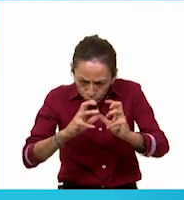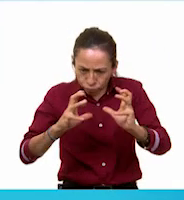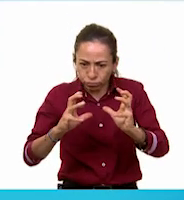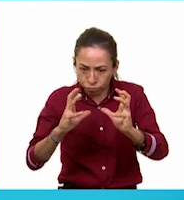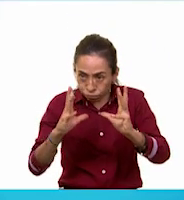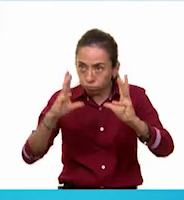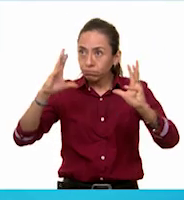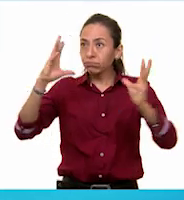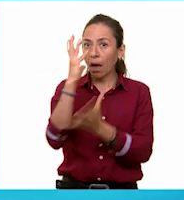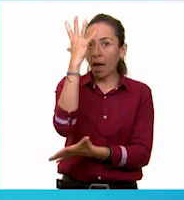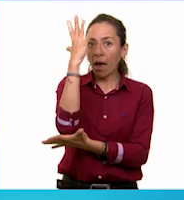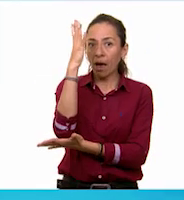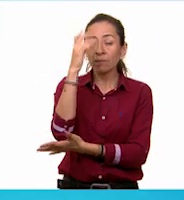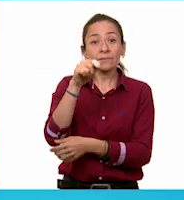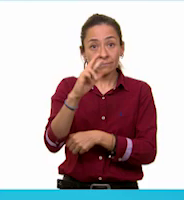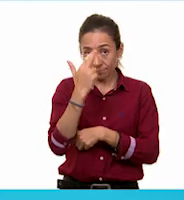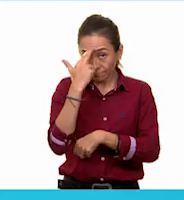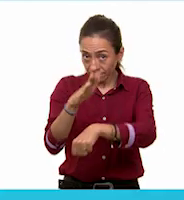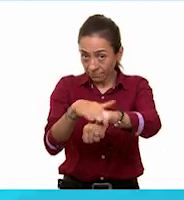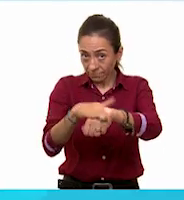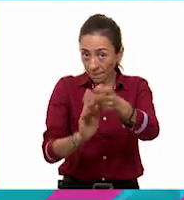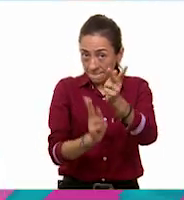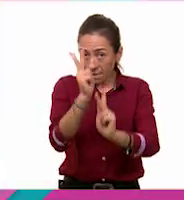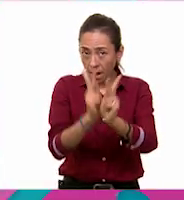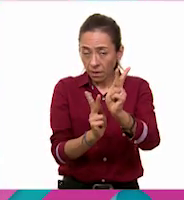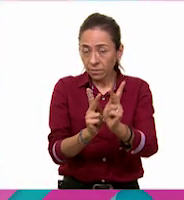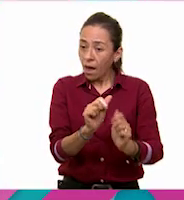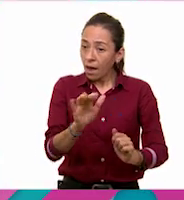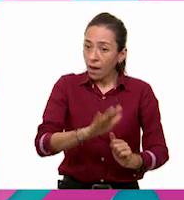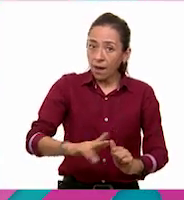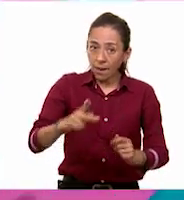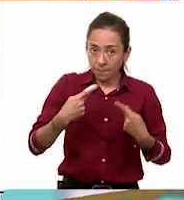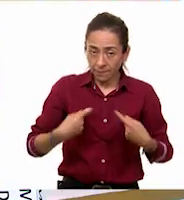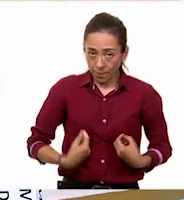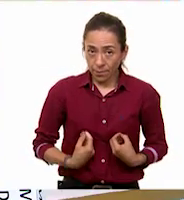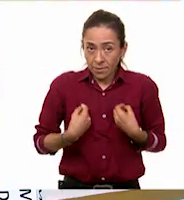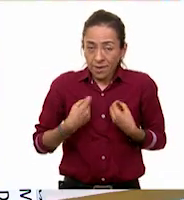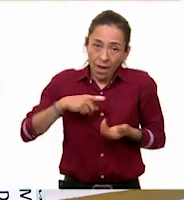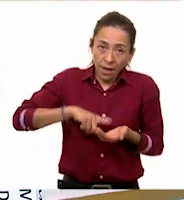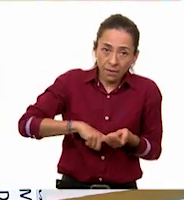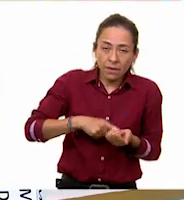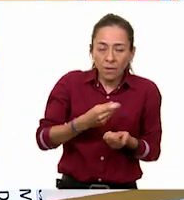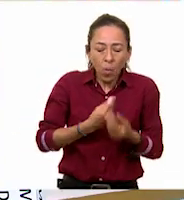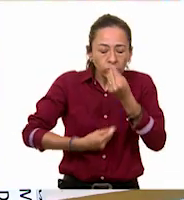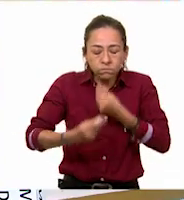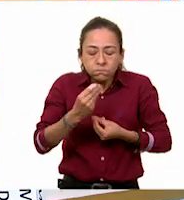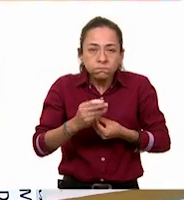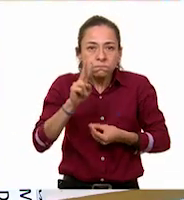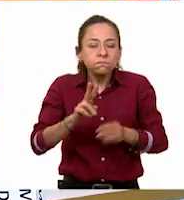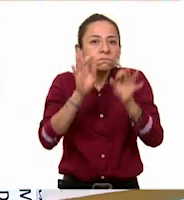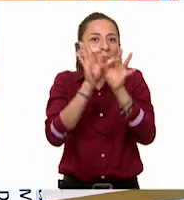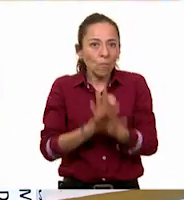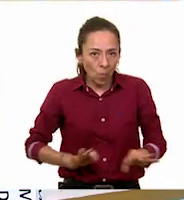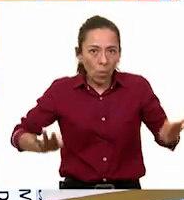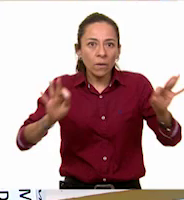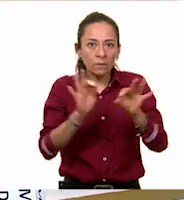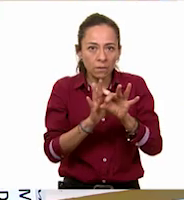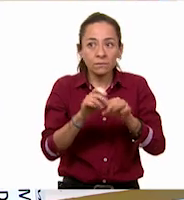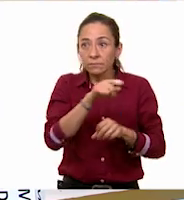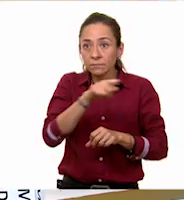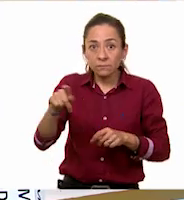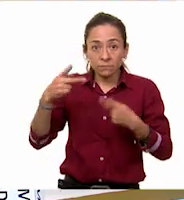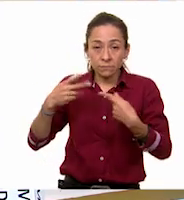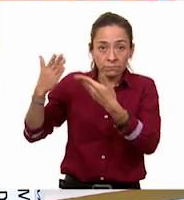fundamentales para la vida de los seres vivos. De esa manera, cuando vengan los visitantes y ustedes que van a ser los guías,